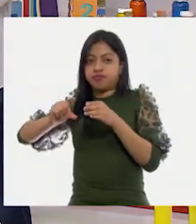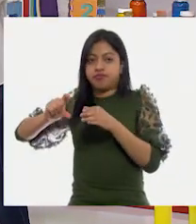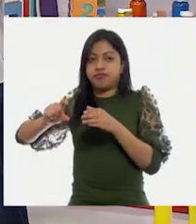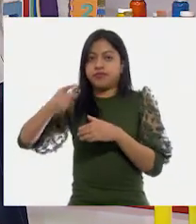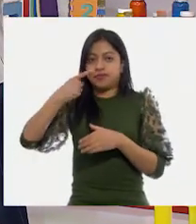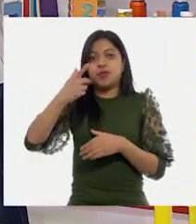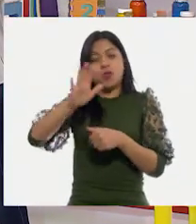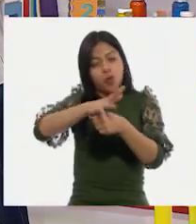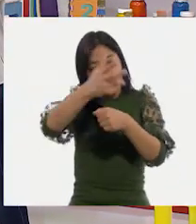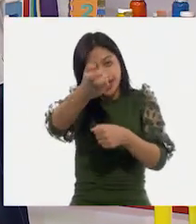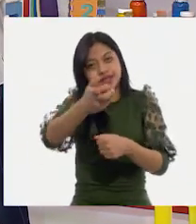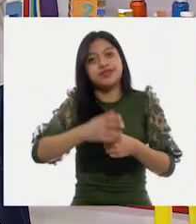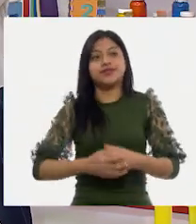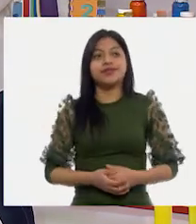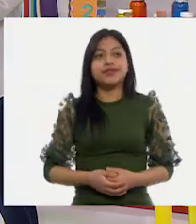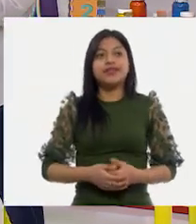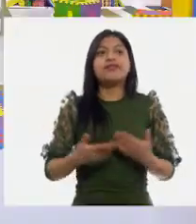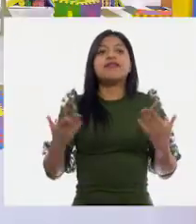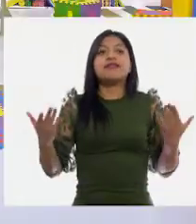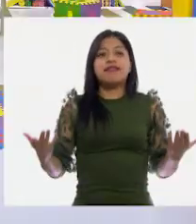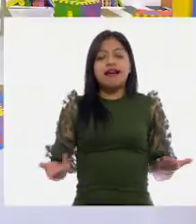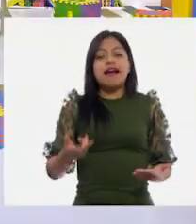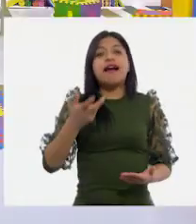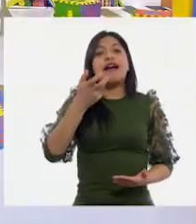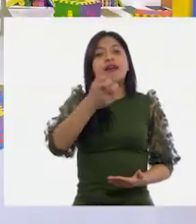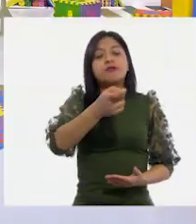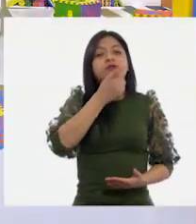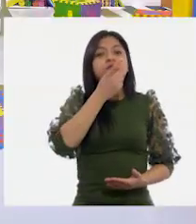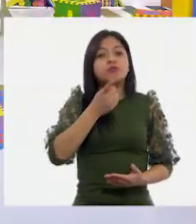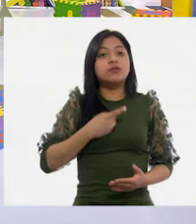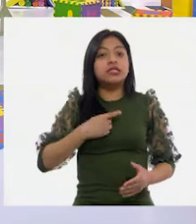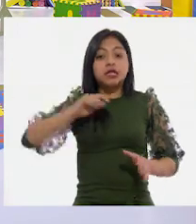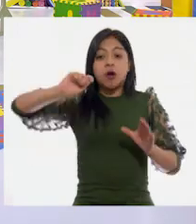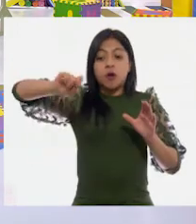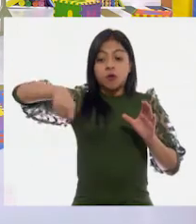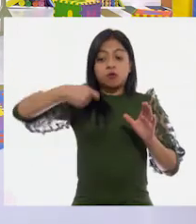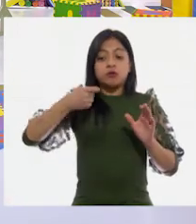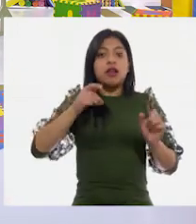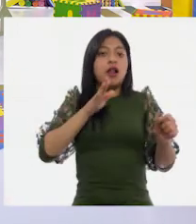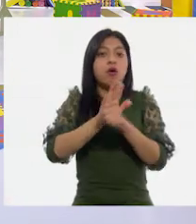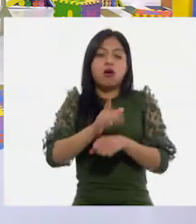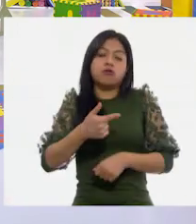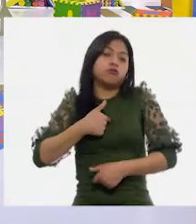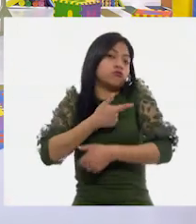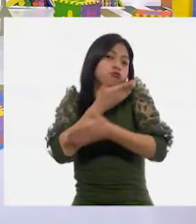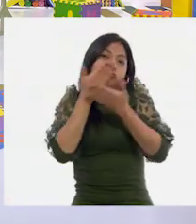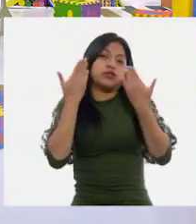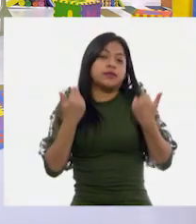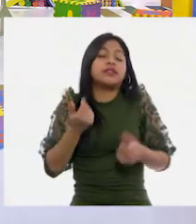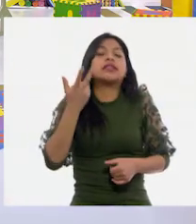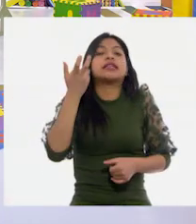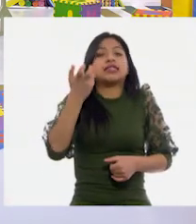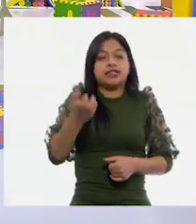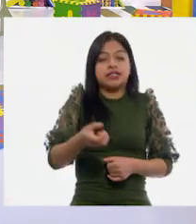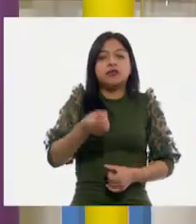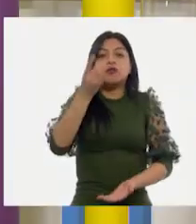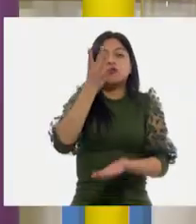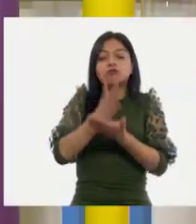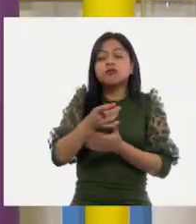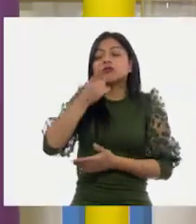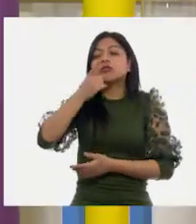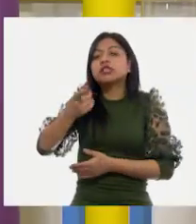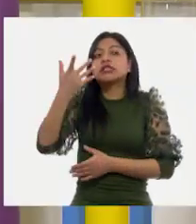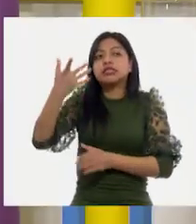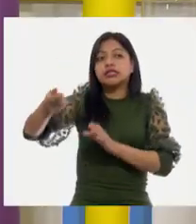mira. Pero es que tú nunca me dijiste que tenía que tomar una cuchara. Es verdad. Yo solo le dije que los vasos se llenaban con cinco